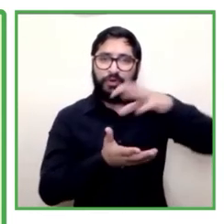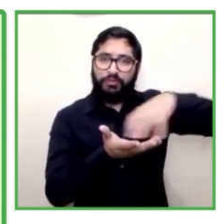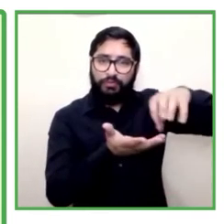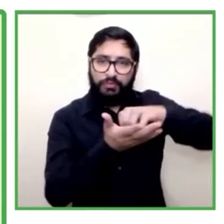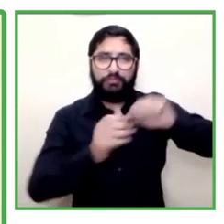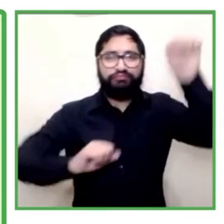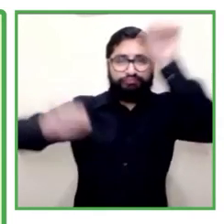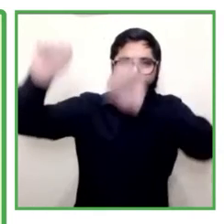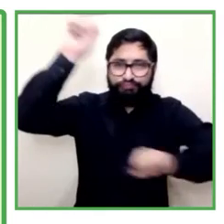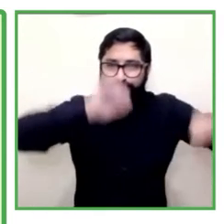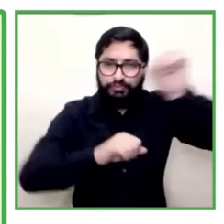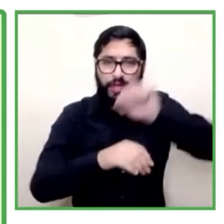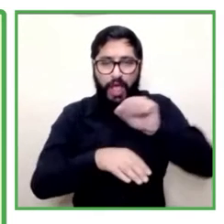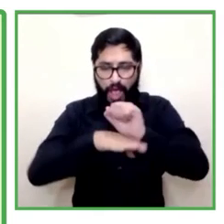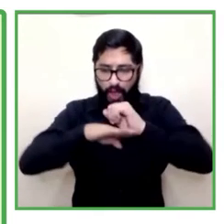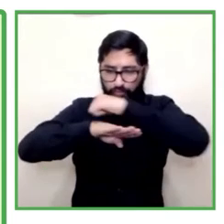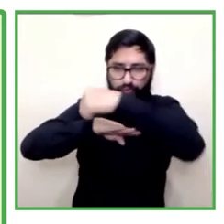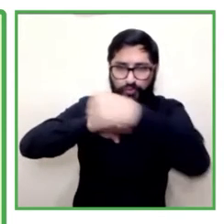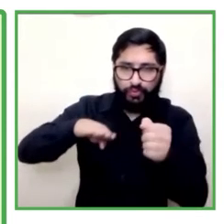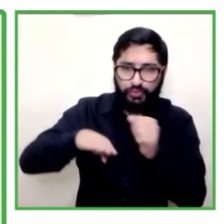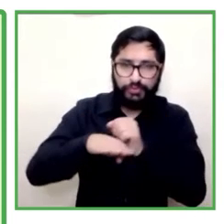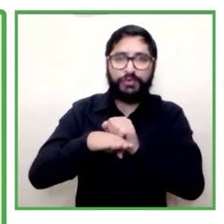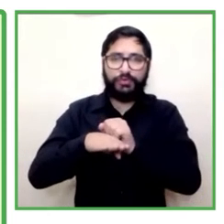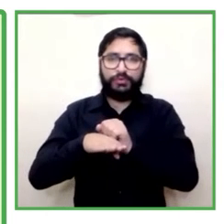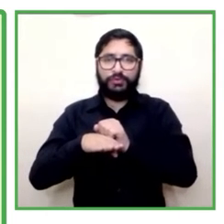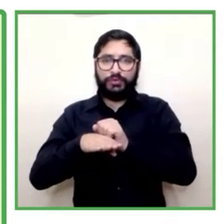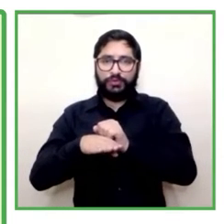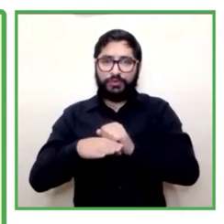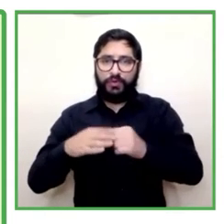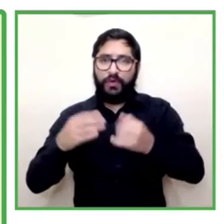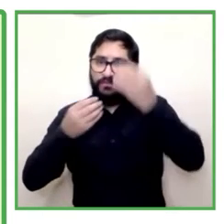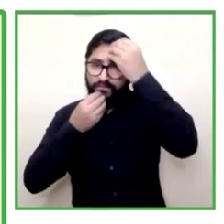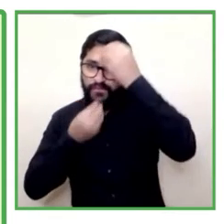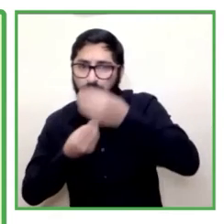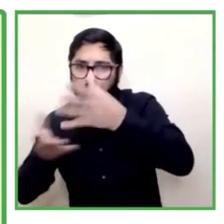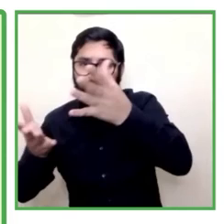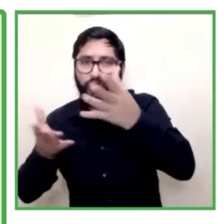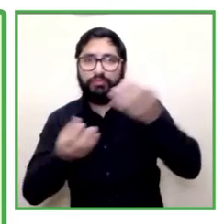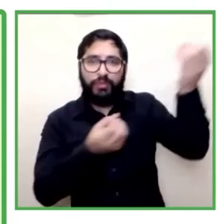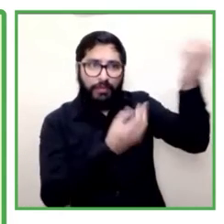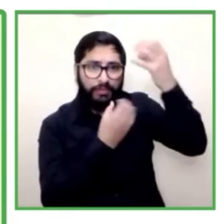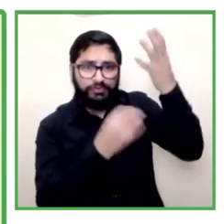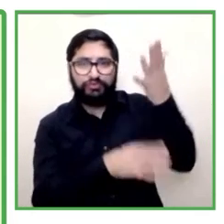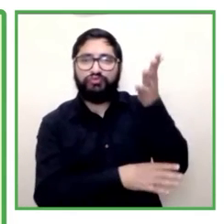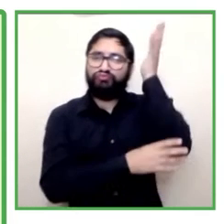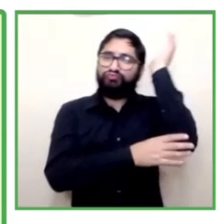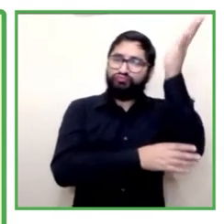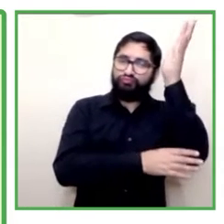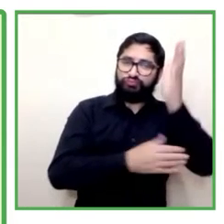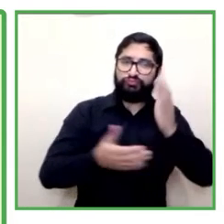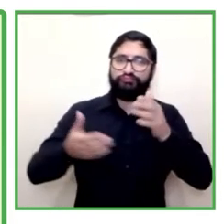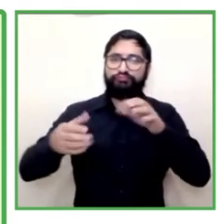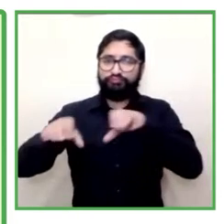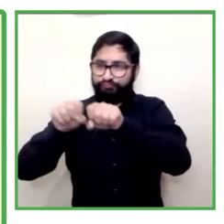Hay que informarse, que capacitarse, que asesorarse, que planificar y desarrollar un plan de trabajo, hay que redactar y discutir los estatutos,